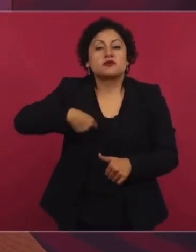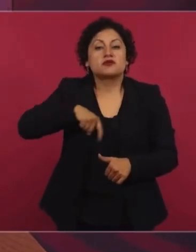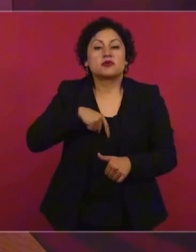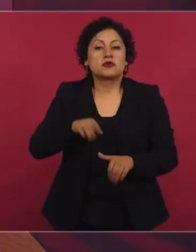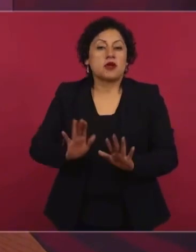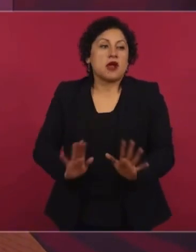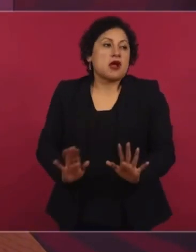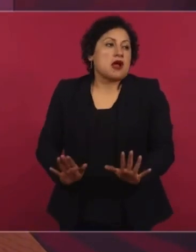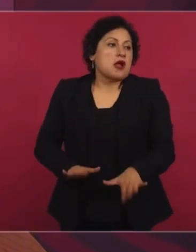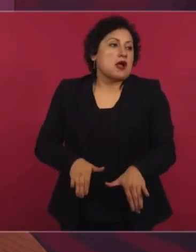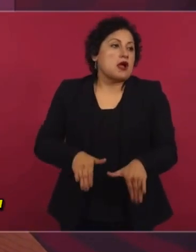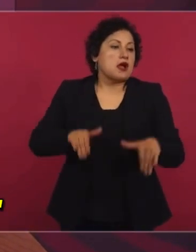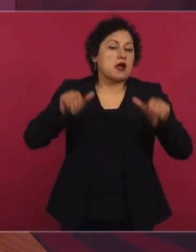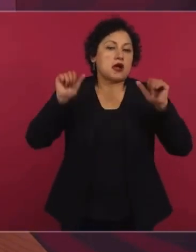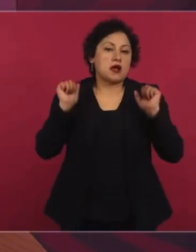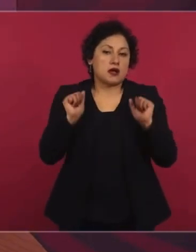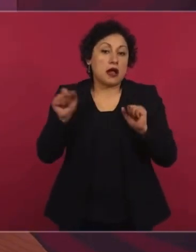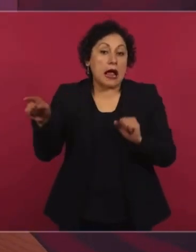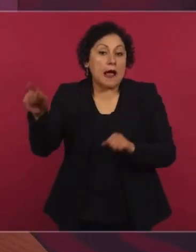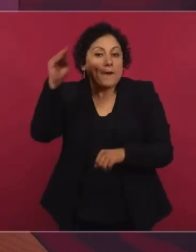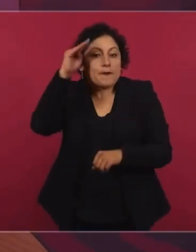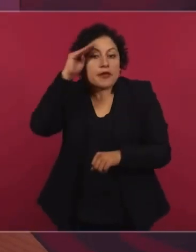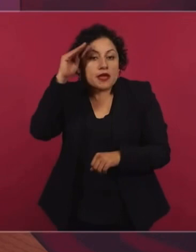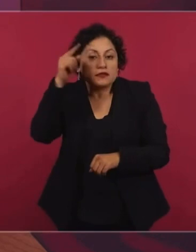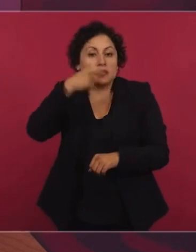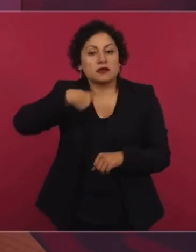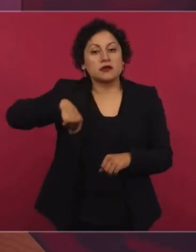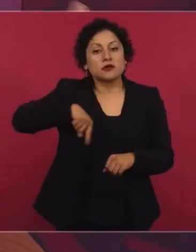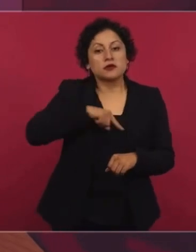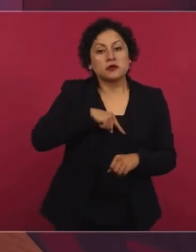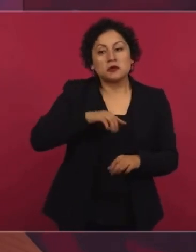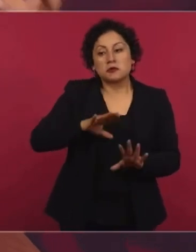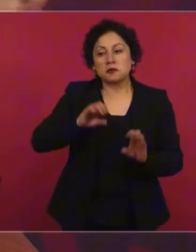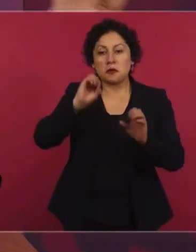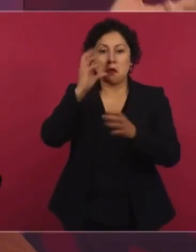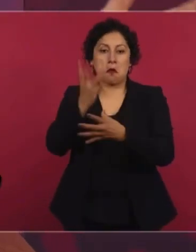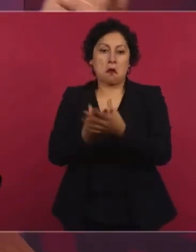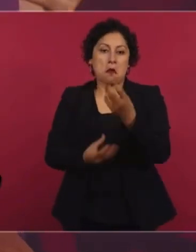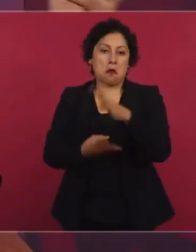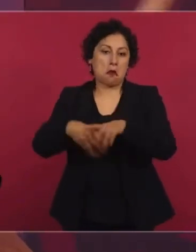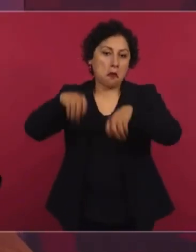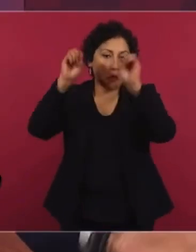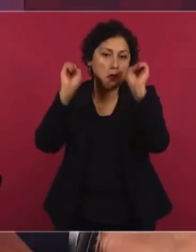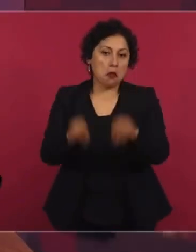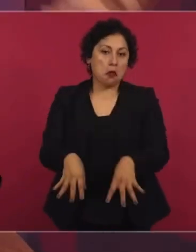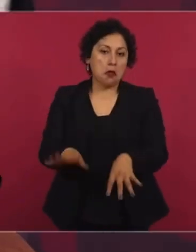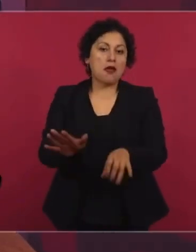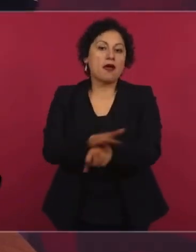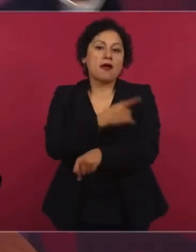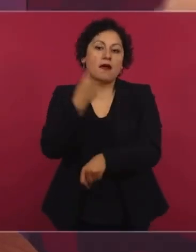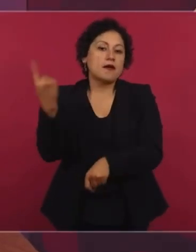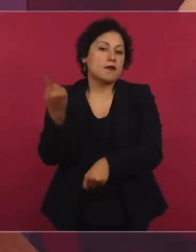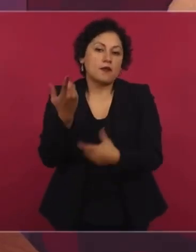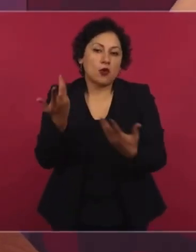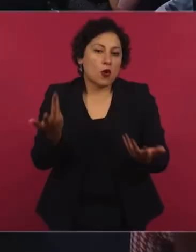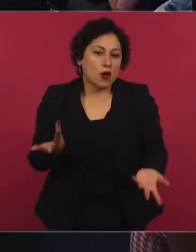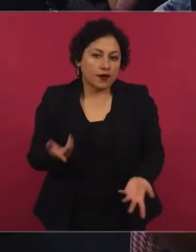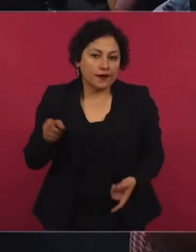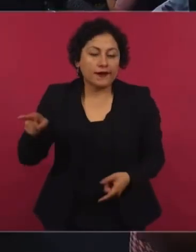de que no íbamos a actuar porque no íbamos a querer tener un problema